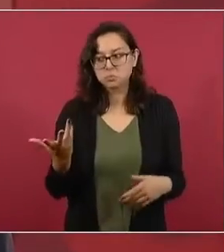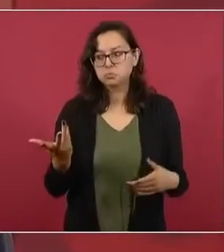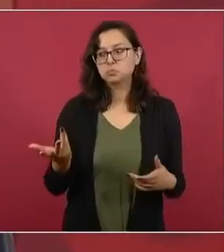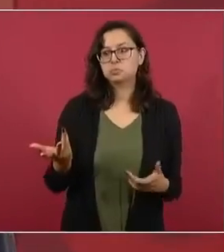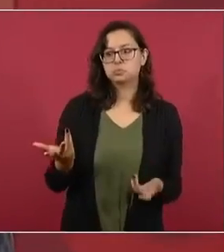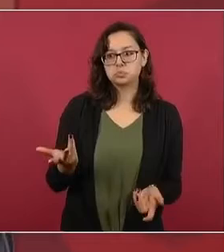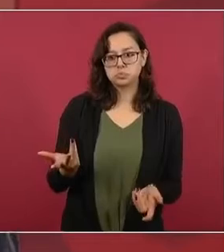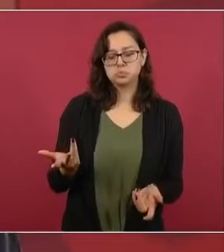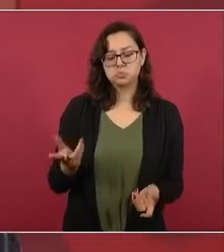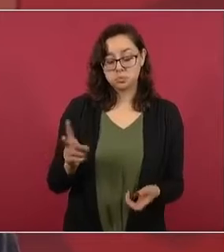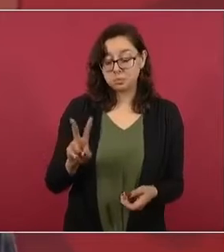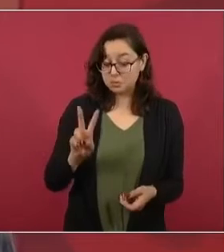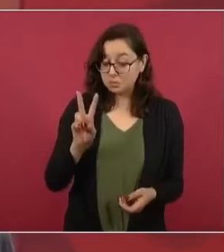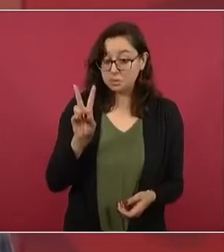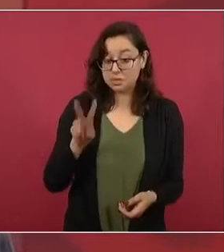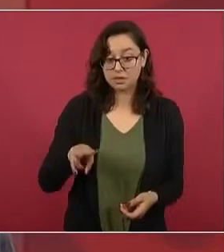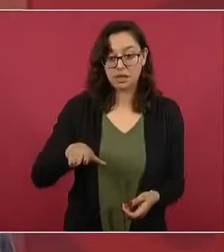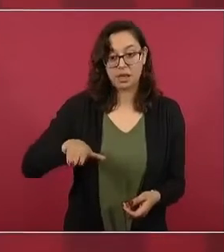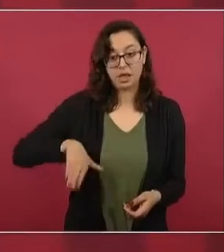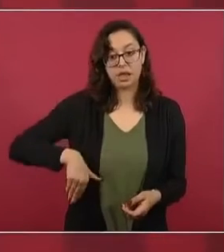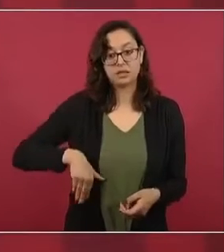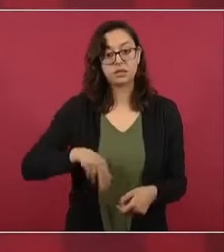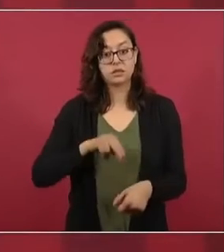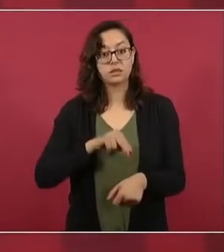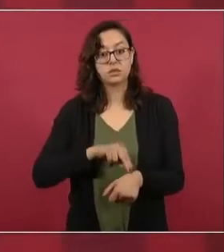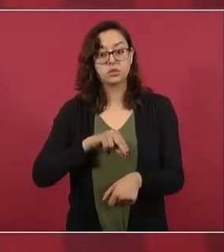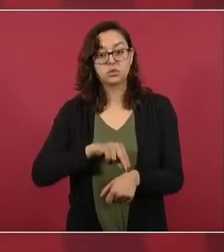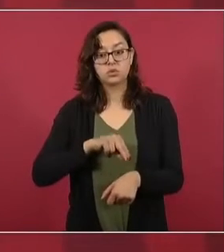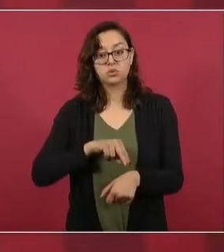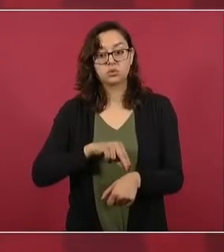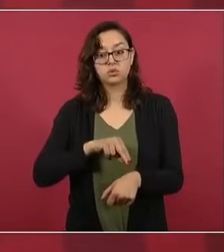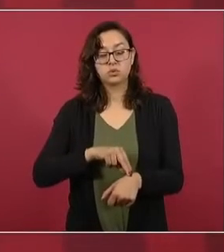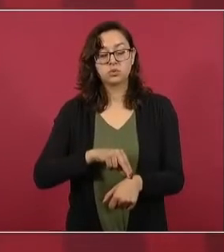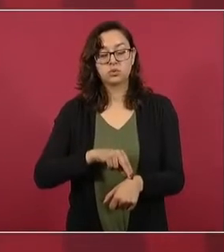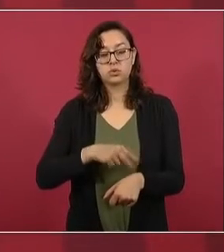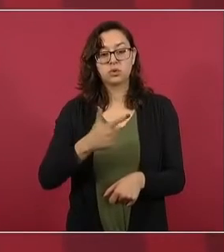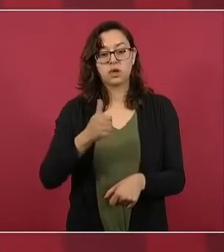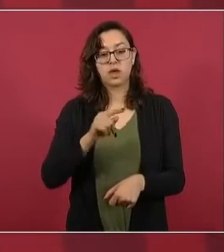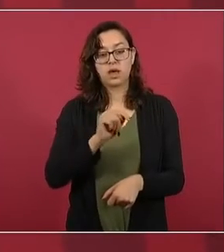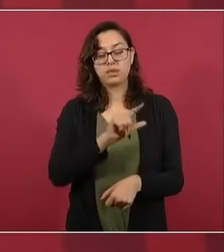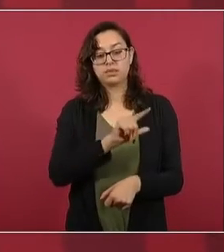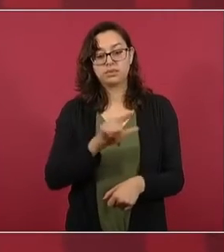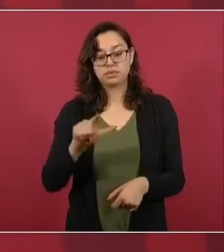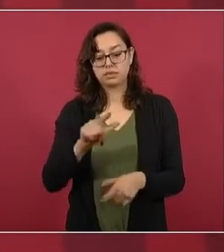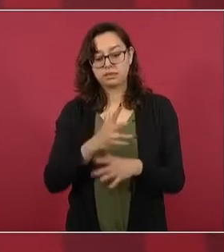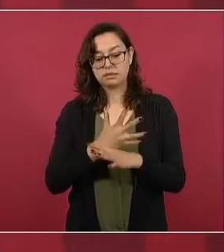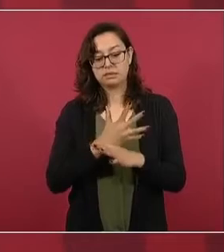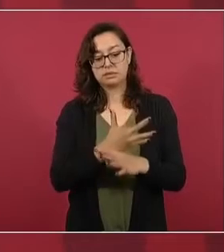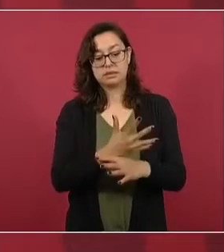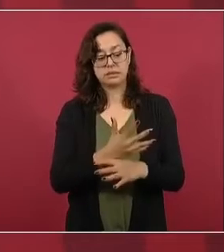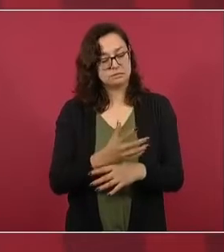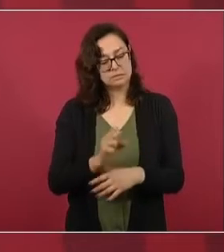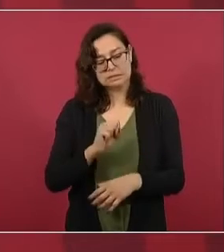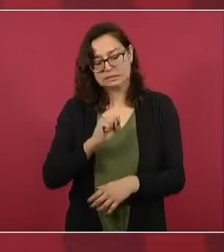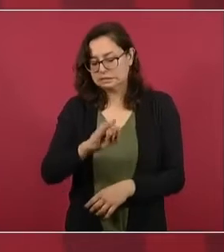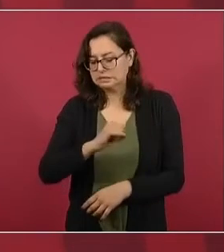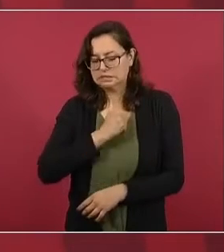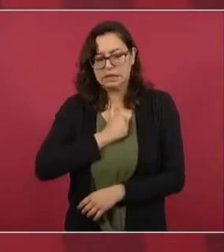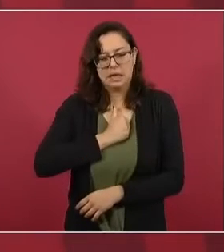López-Gatell, pues son cuatro vidas,